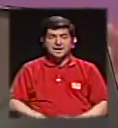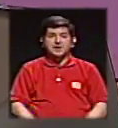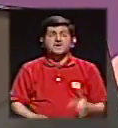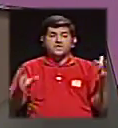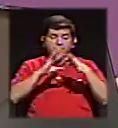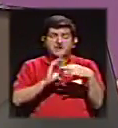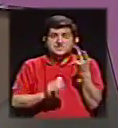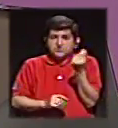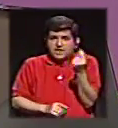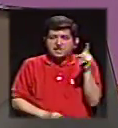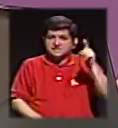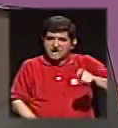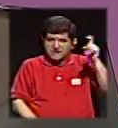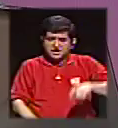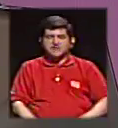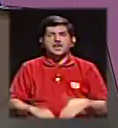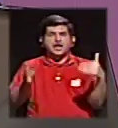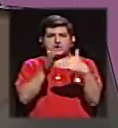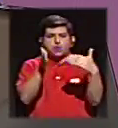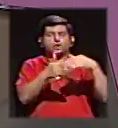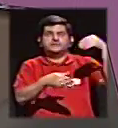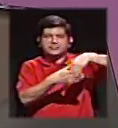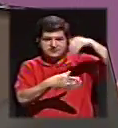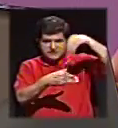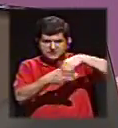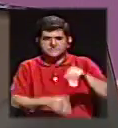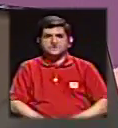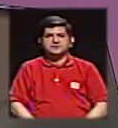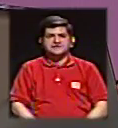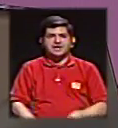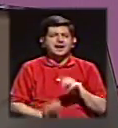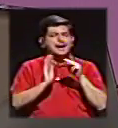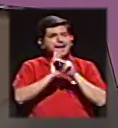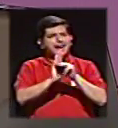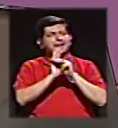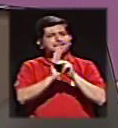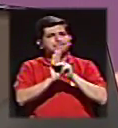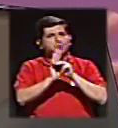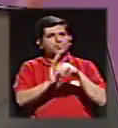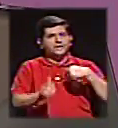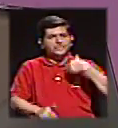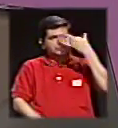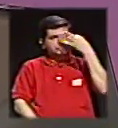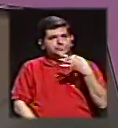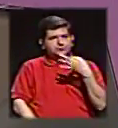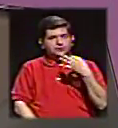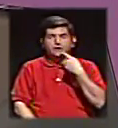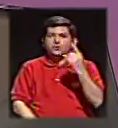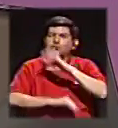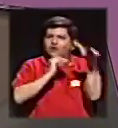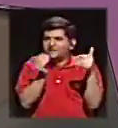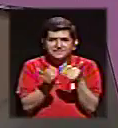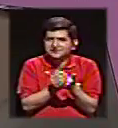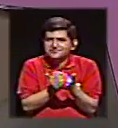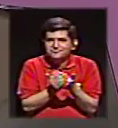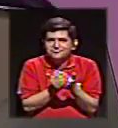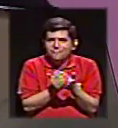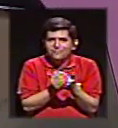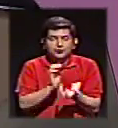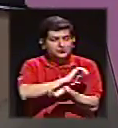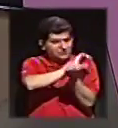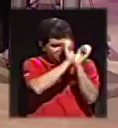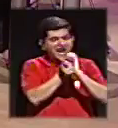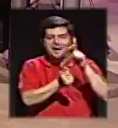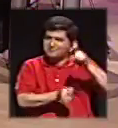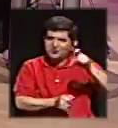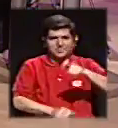el dinero que se ocupa para volver a invertir. El modelito, yo creo, es lo que dicen todos, hay que hacer un